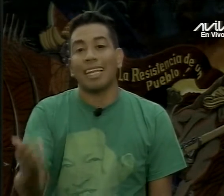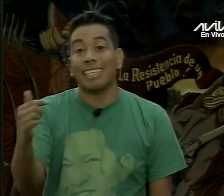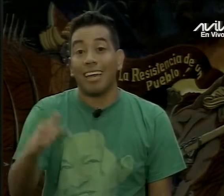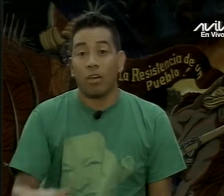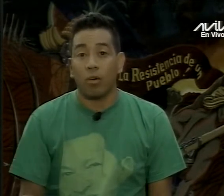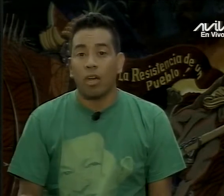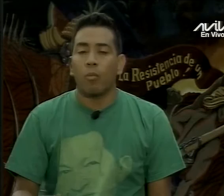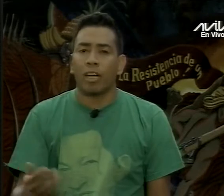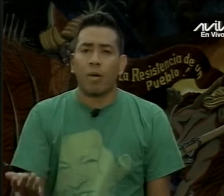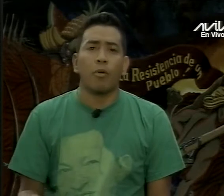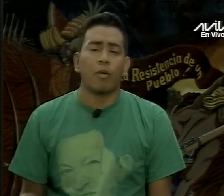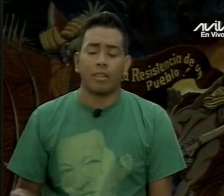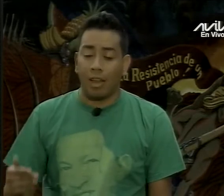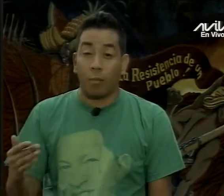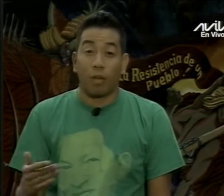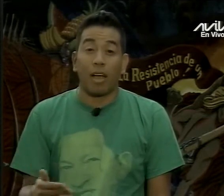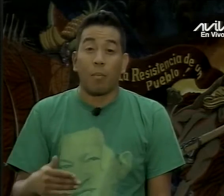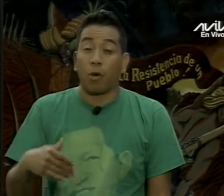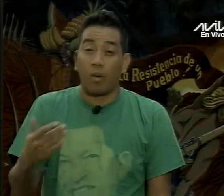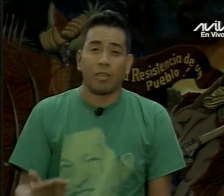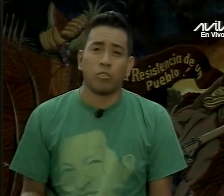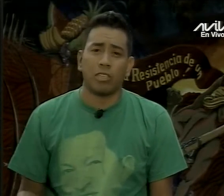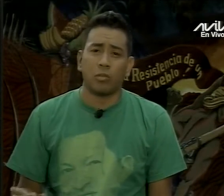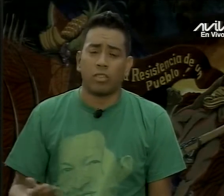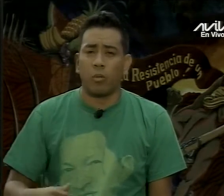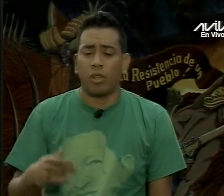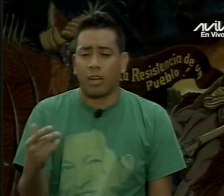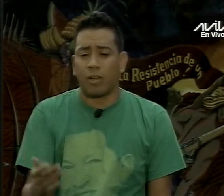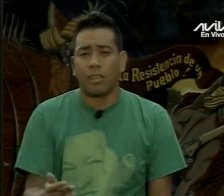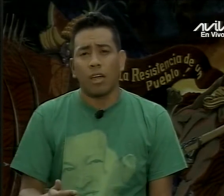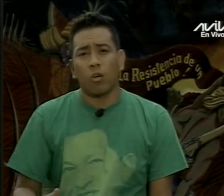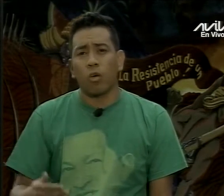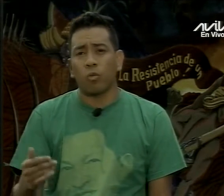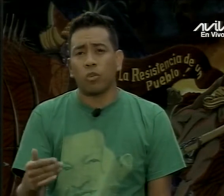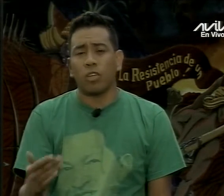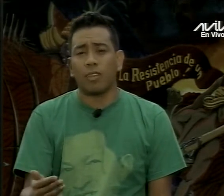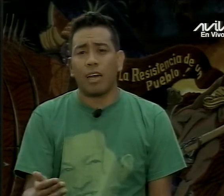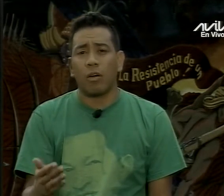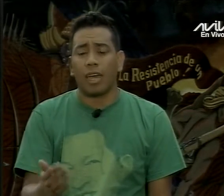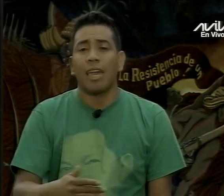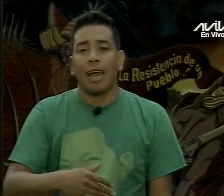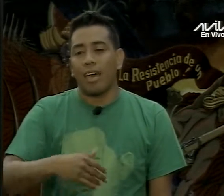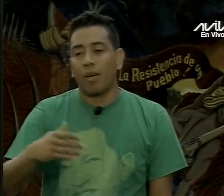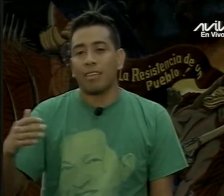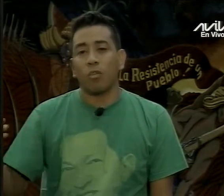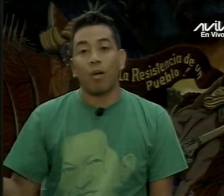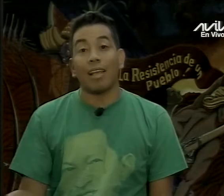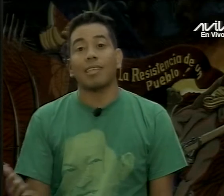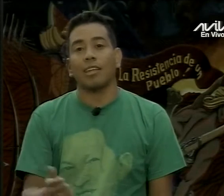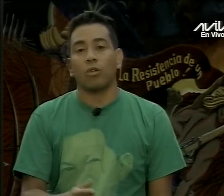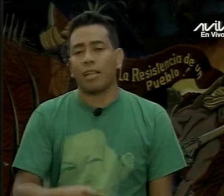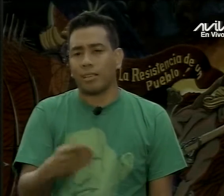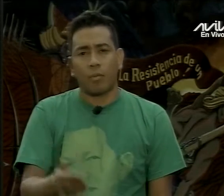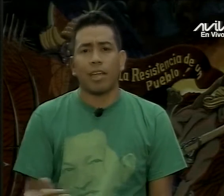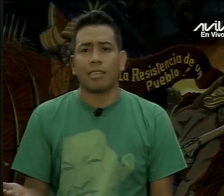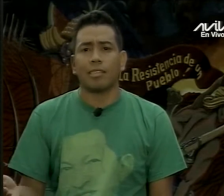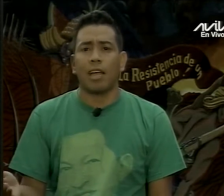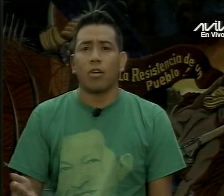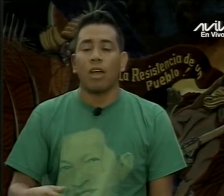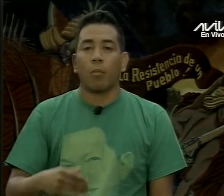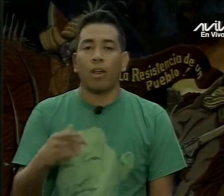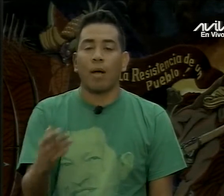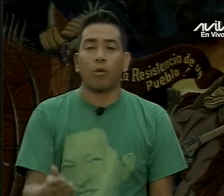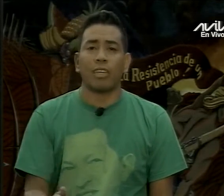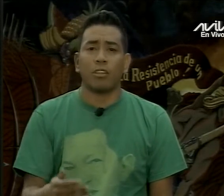veremos el día de hoy. Porque además el programa promete muchísimo, tenemos entrevistas con un montón de invitados que además de hacer un balance electoral que también es